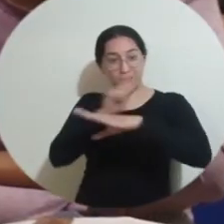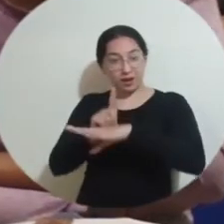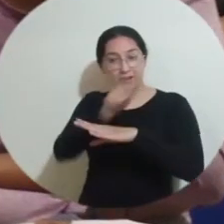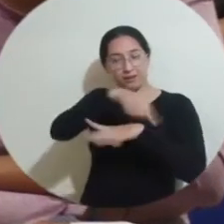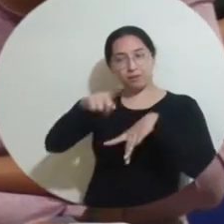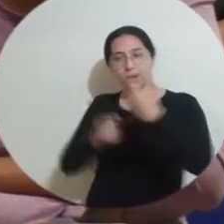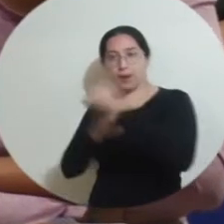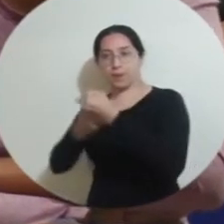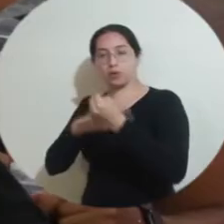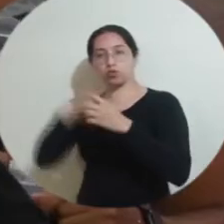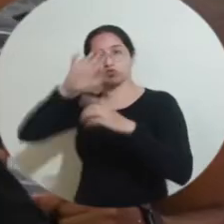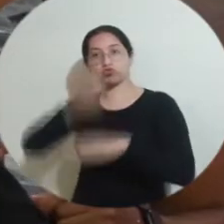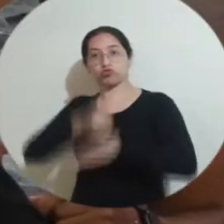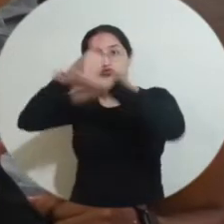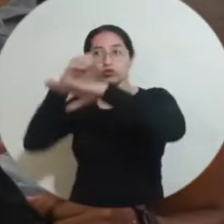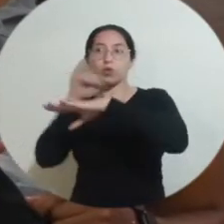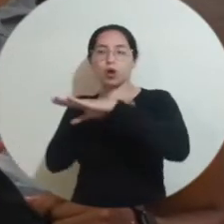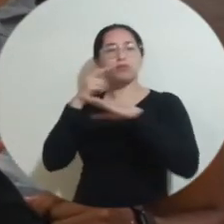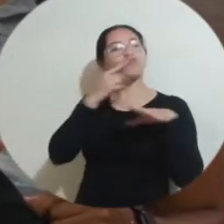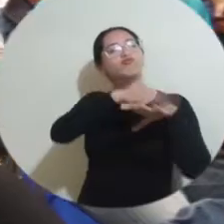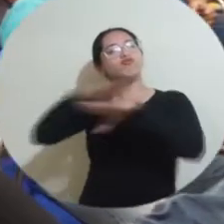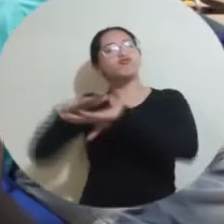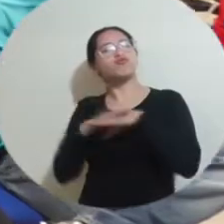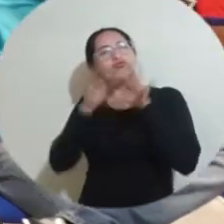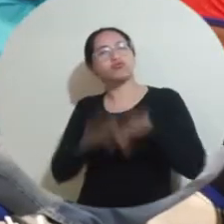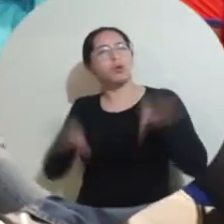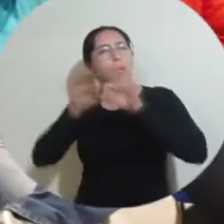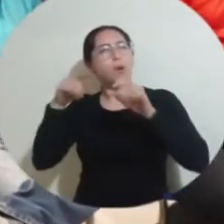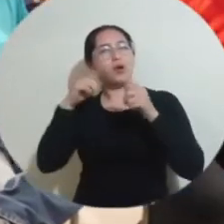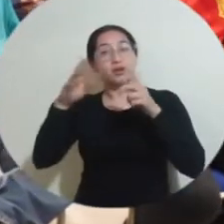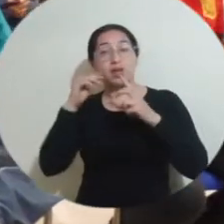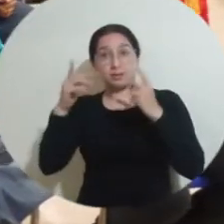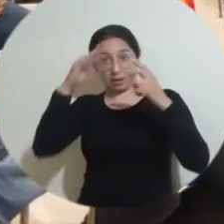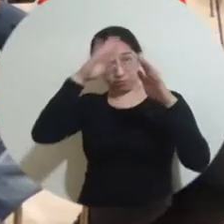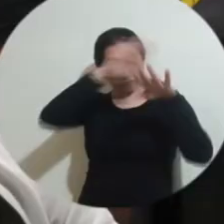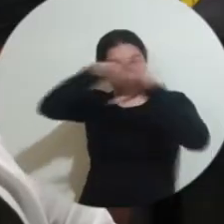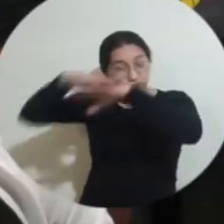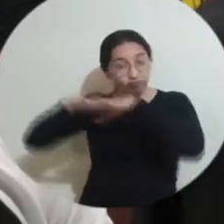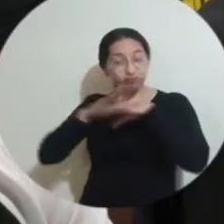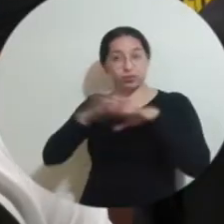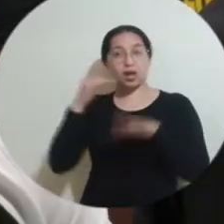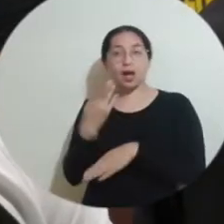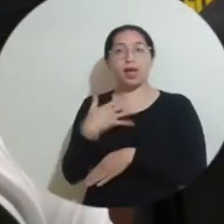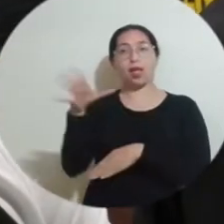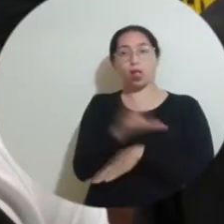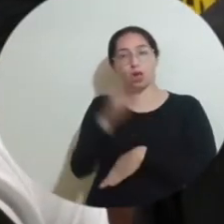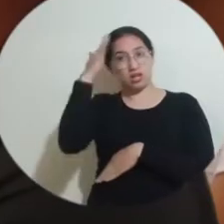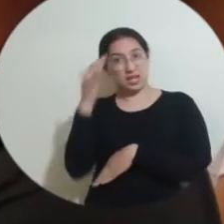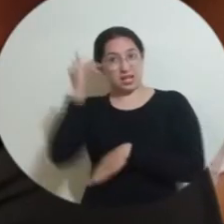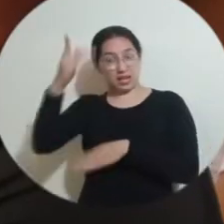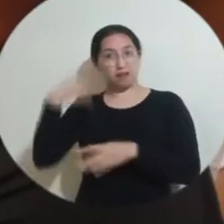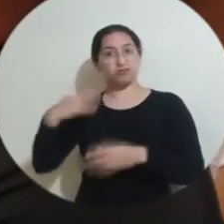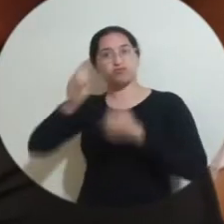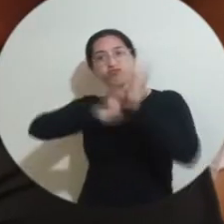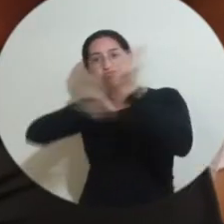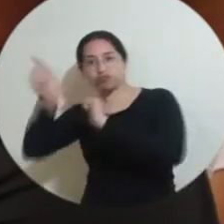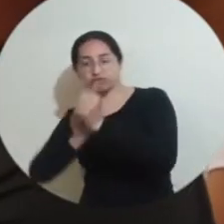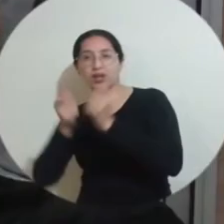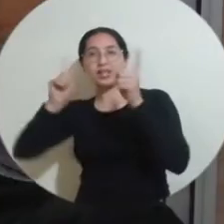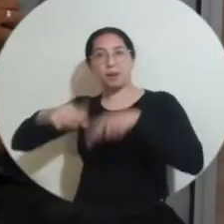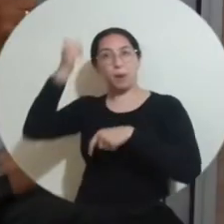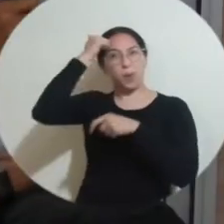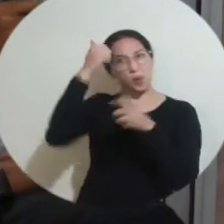moderación del rector Pablo Vera Salazar y estuvo abierto a la comunidad en general con conocimiento pertinente para académicos, deportistas y